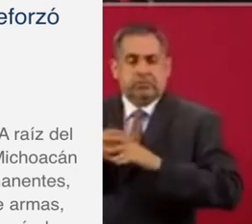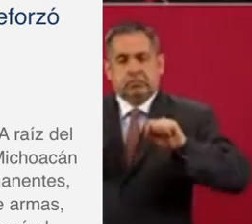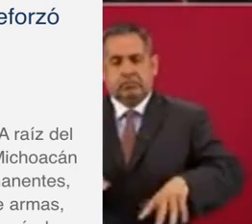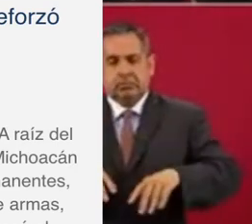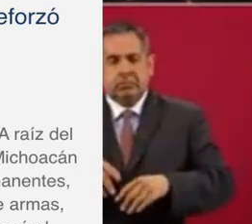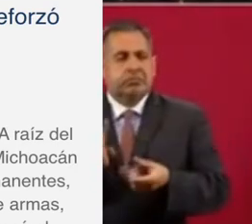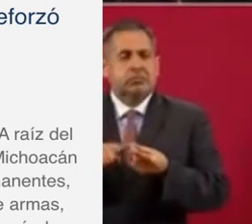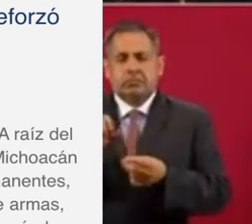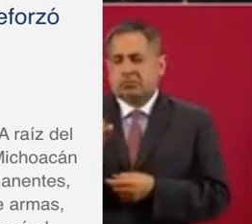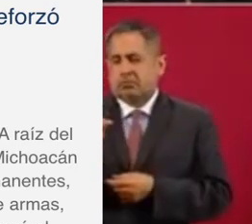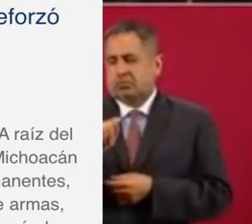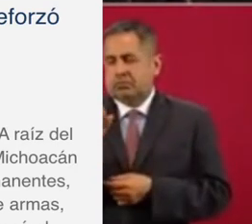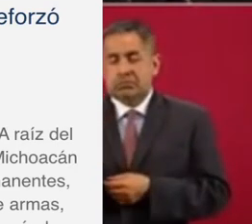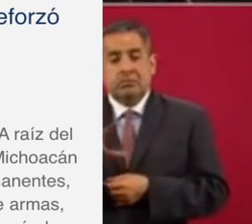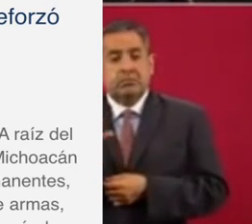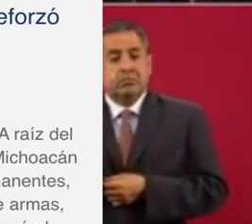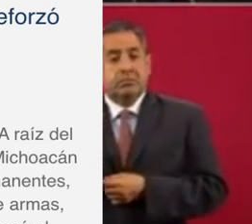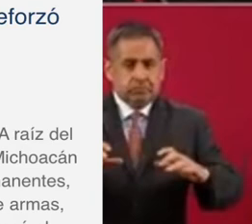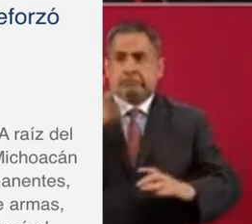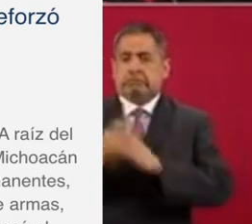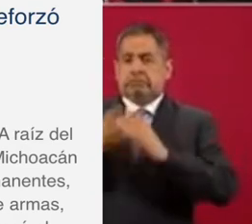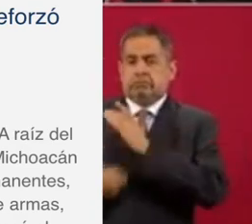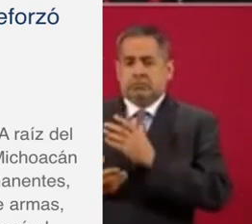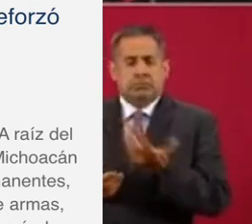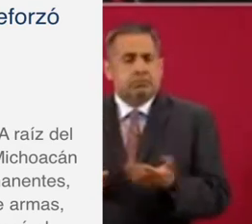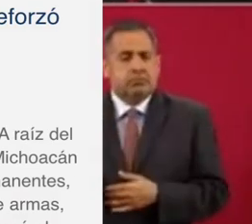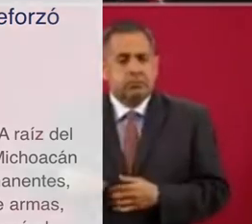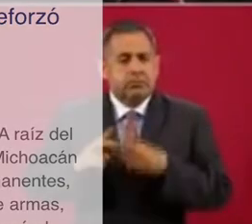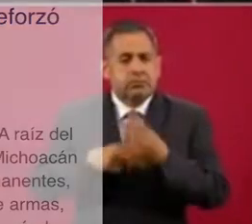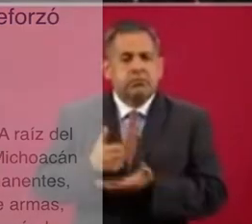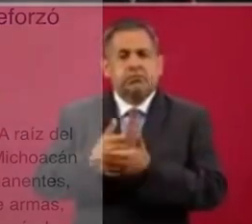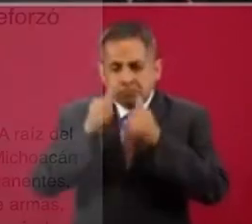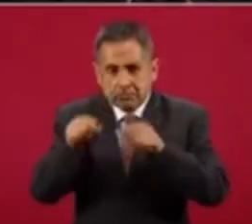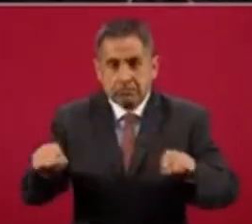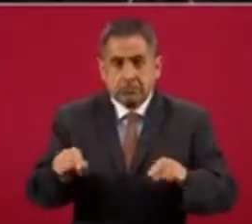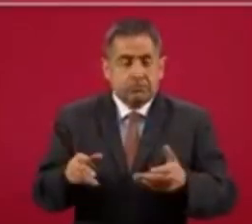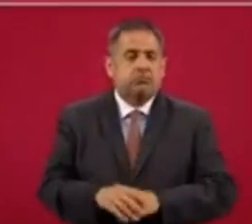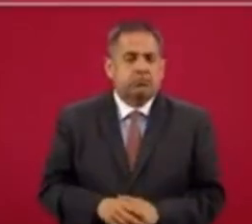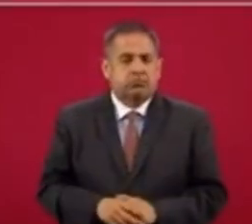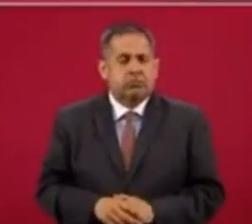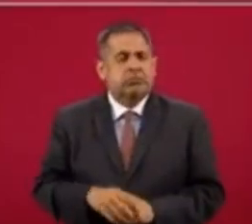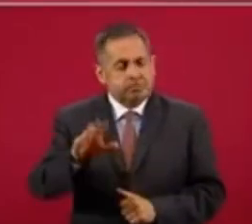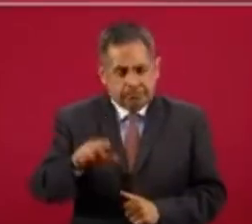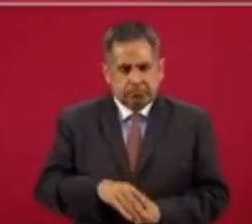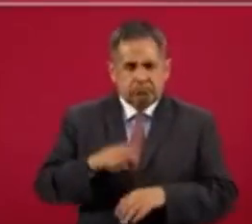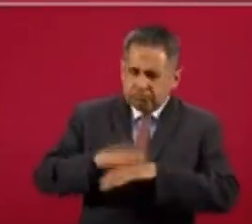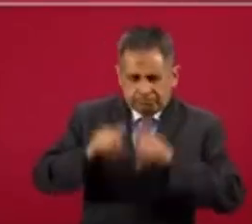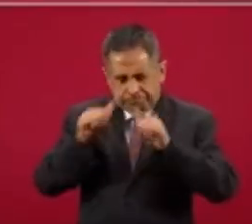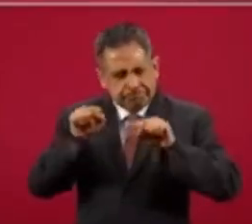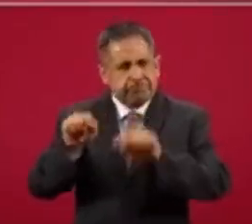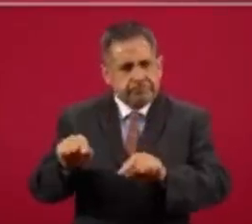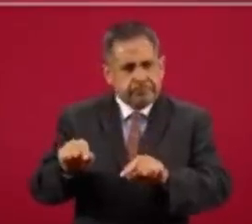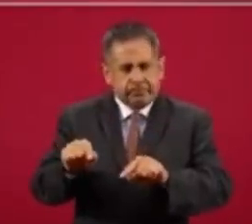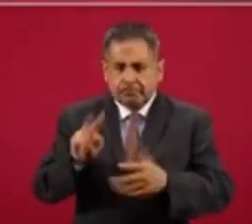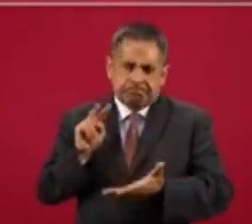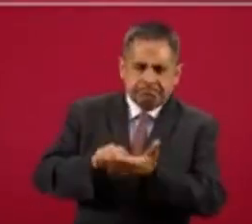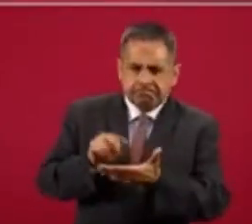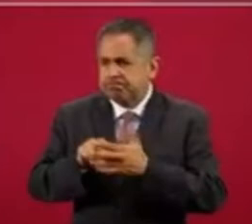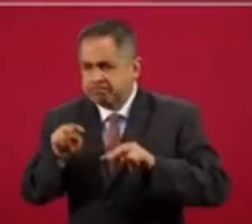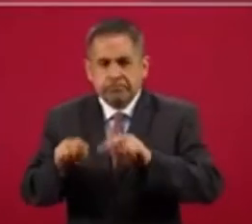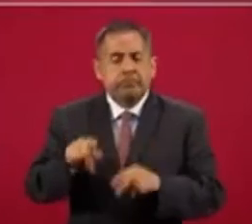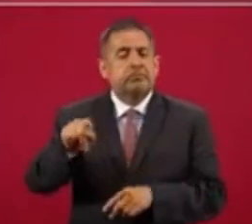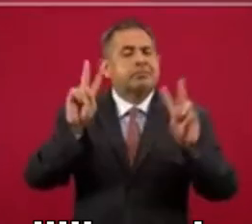Puntualmente en la Patzingán existen 540 desplazados sin ninguna ayuda de gobierno. ¿Qué puede hacer el gobierno para ayudar a estas personas que están completamente defensas? Estamos con más atención, con más presencia